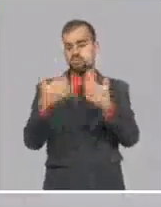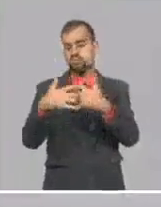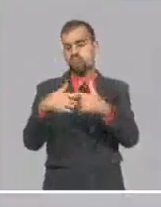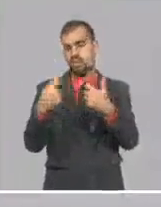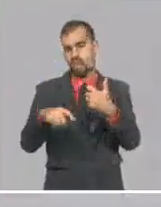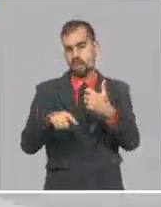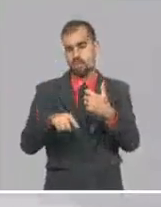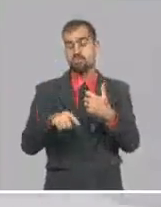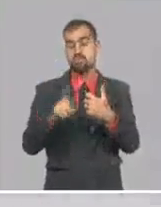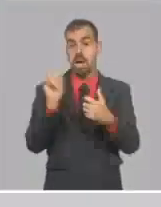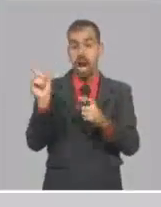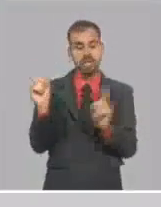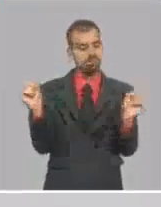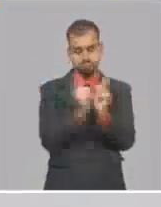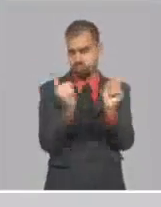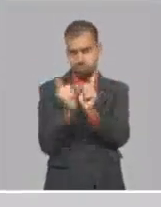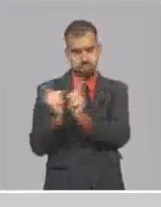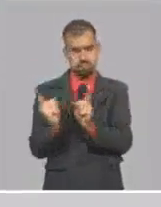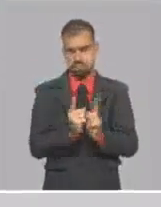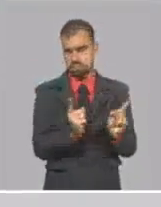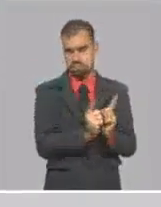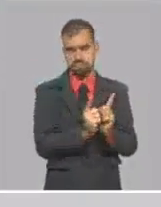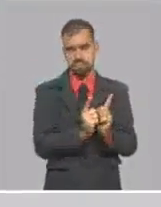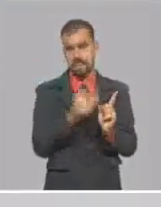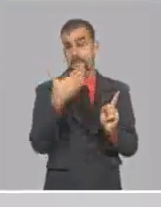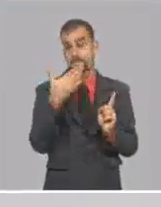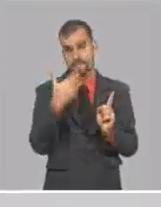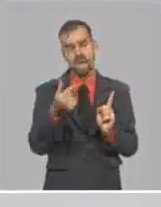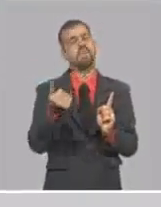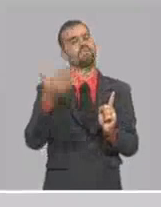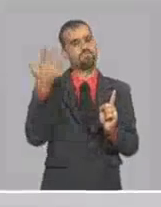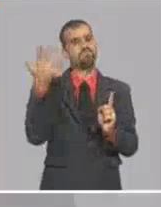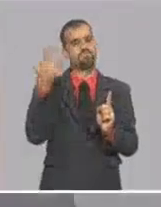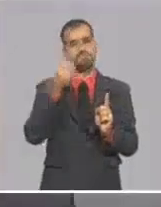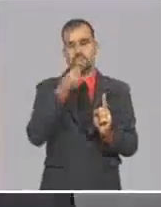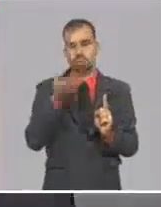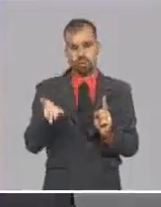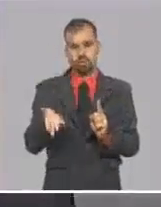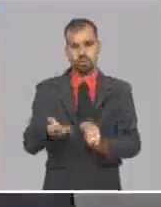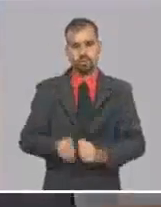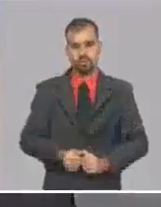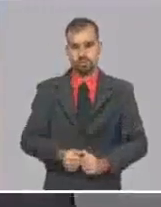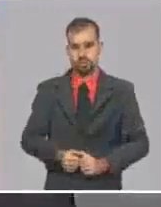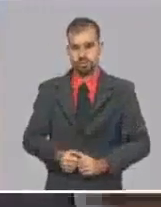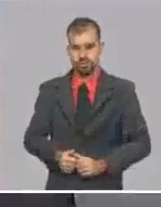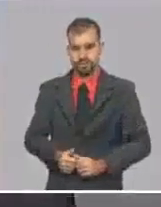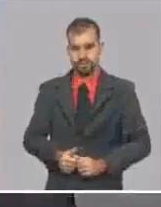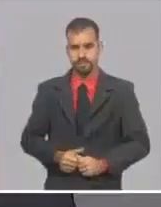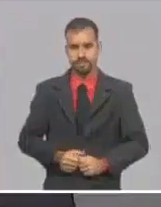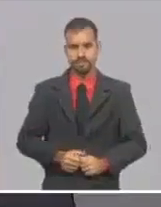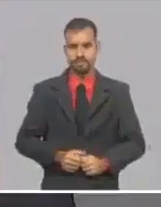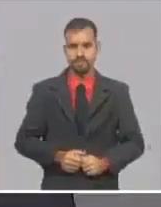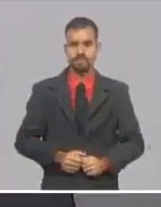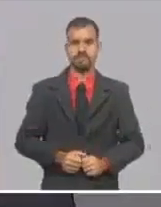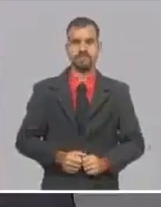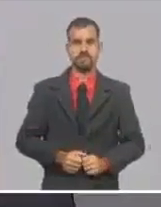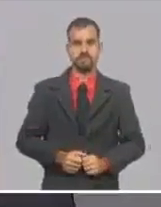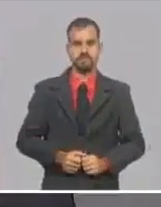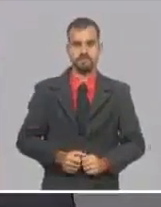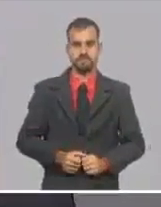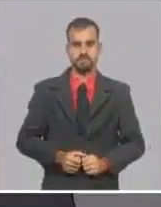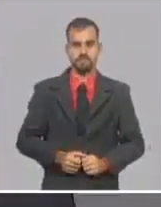Aquí estamos hablando de ciclos más cortos. Y eso, bueno, también es una buena noticia, pienso yo, para